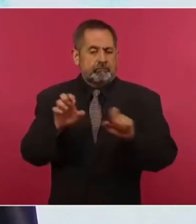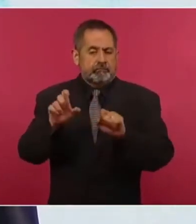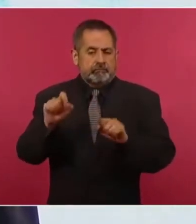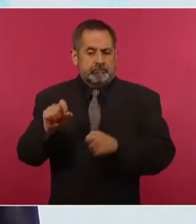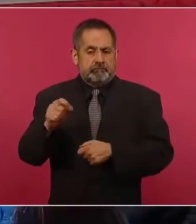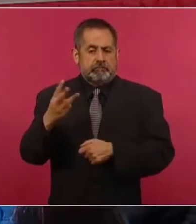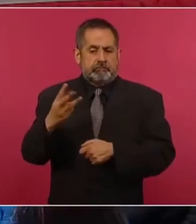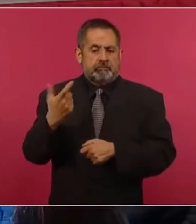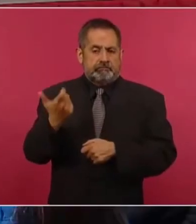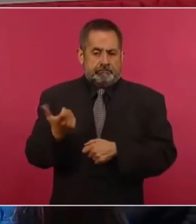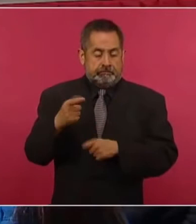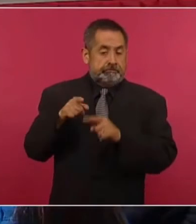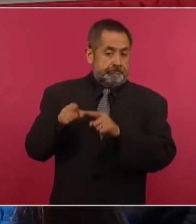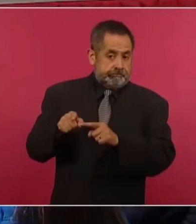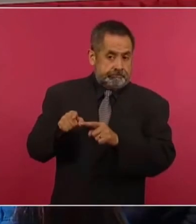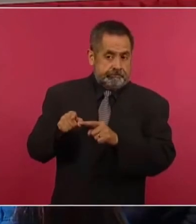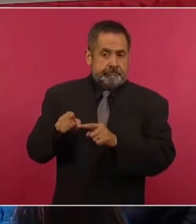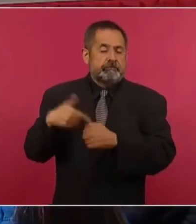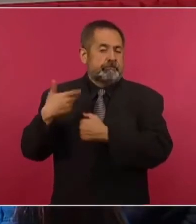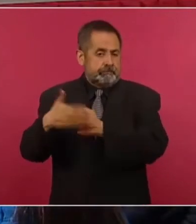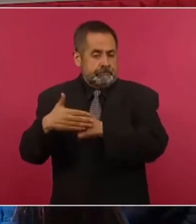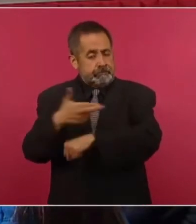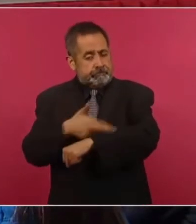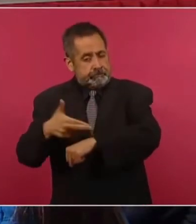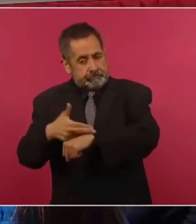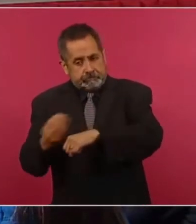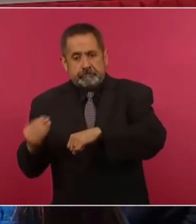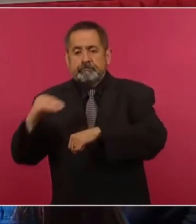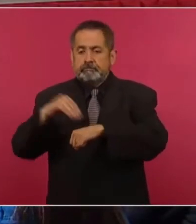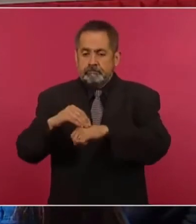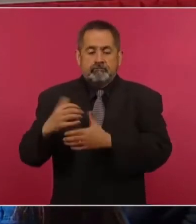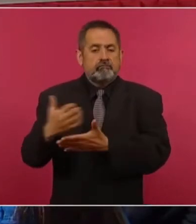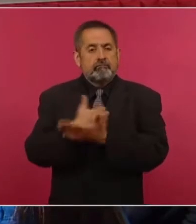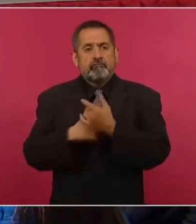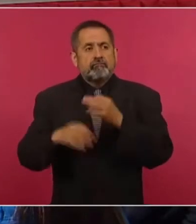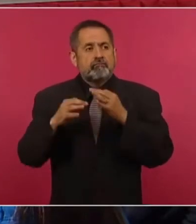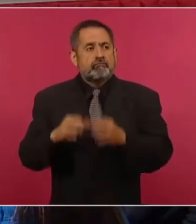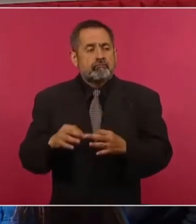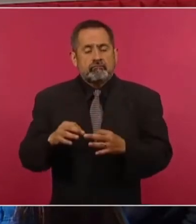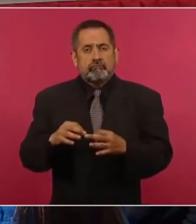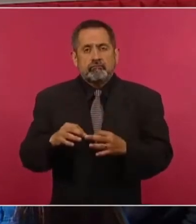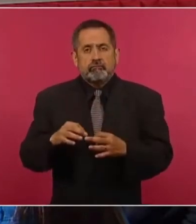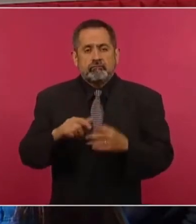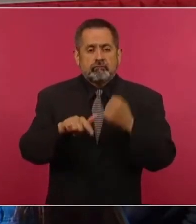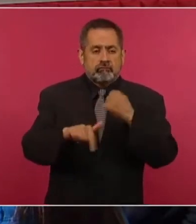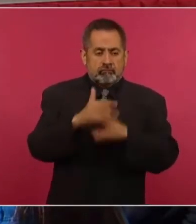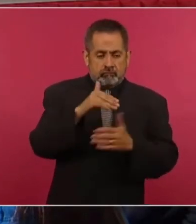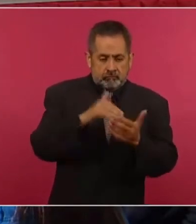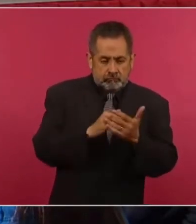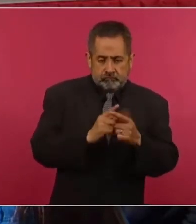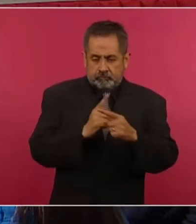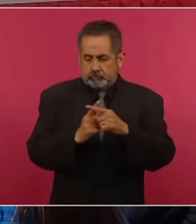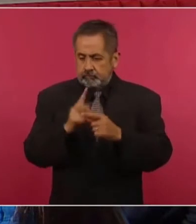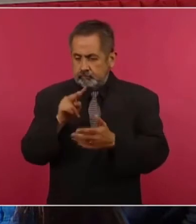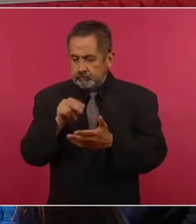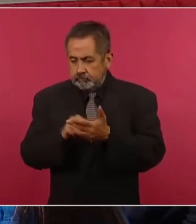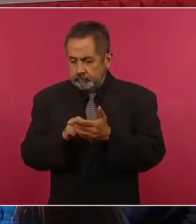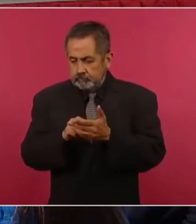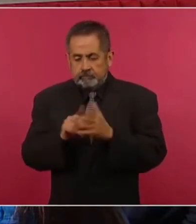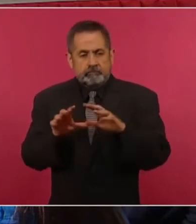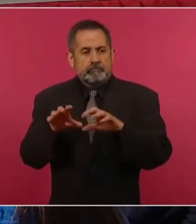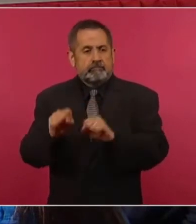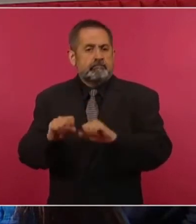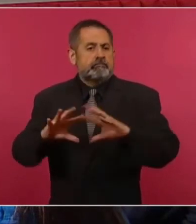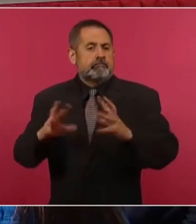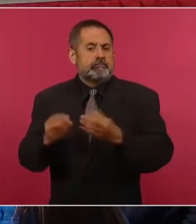pesos. Estaría recibiendo 12 mil, estaría 2 mil 200 de prestaciones, para llegar